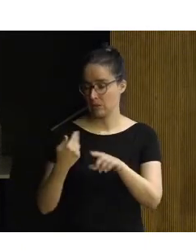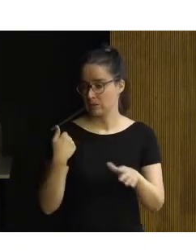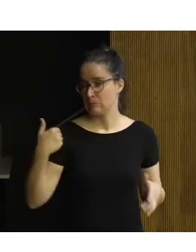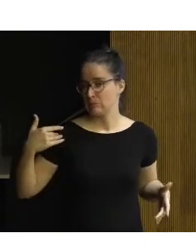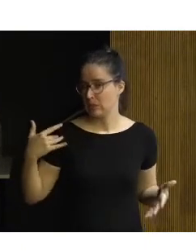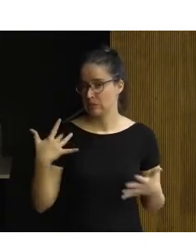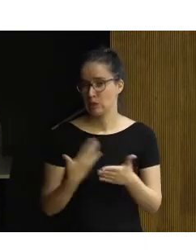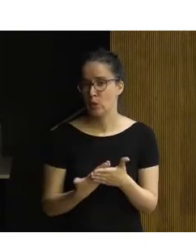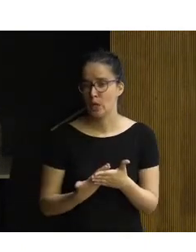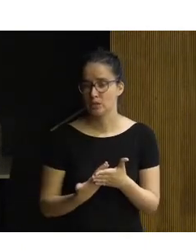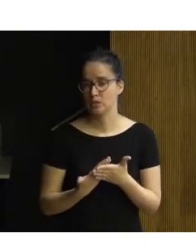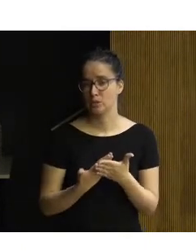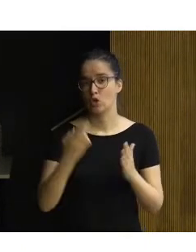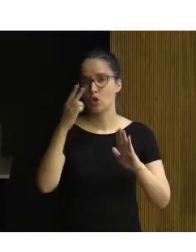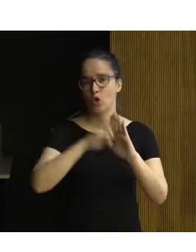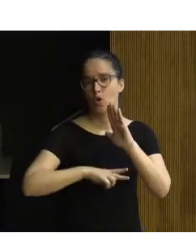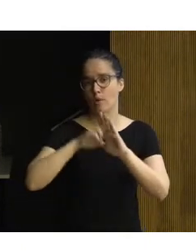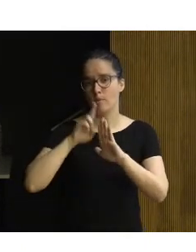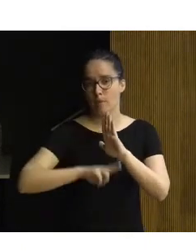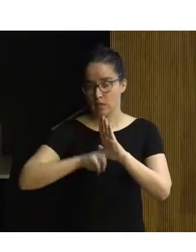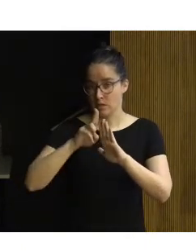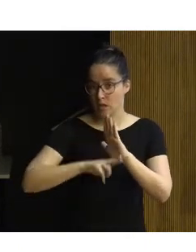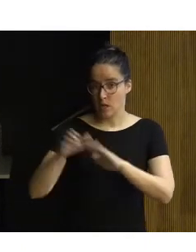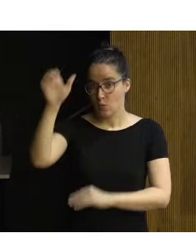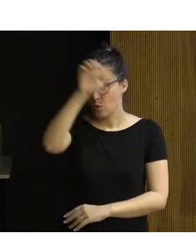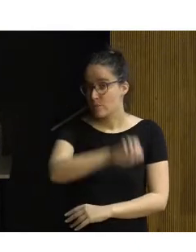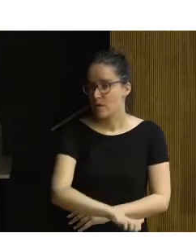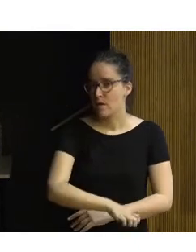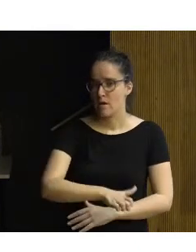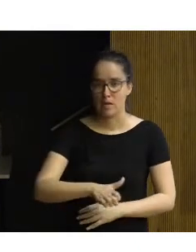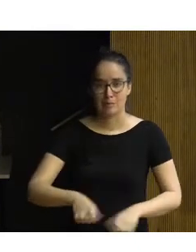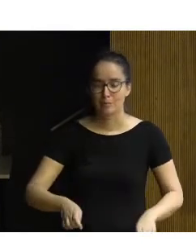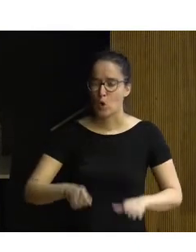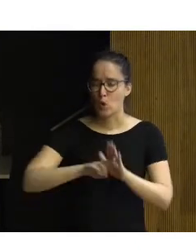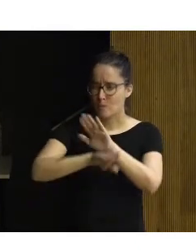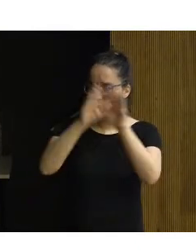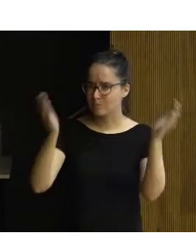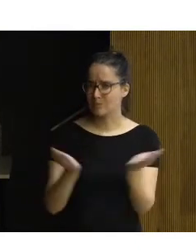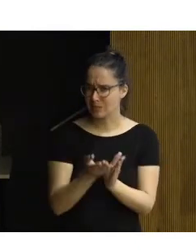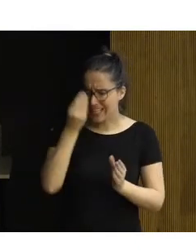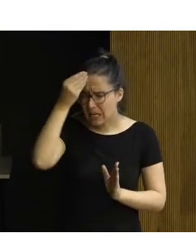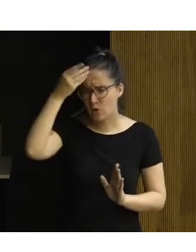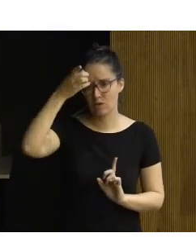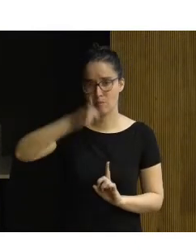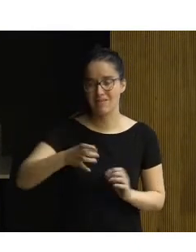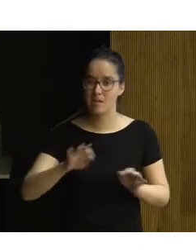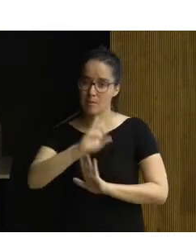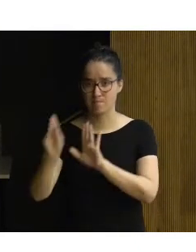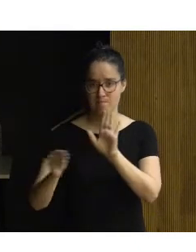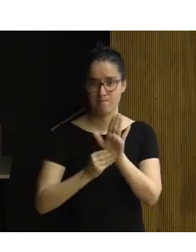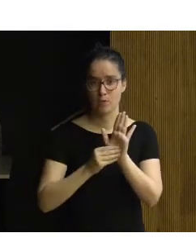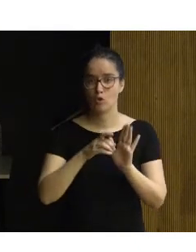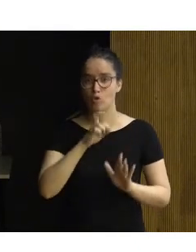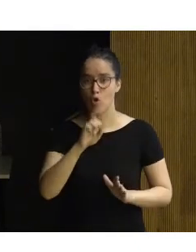tiempo, en cualquier norma que sea europea, norma internacional, creo también, hay que incluir cómo